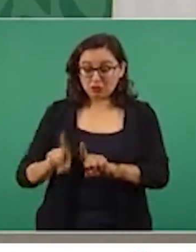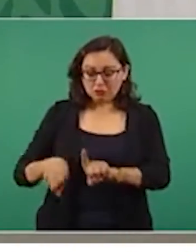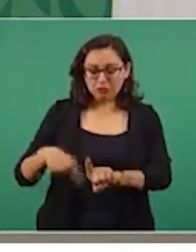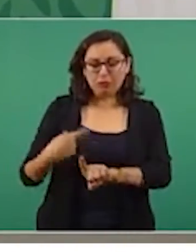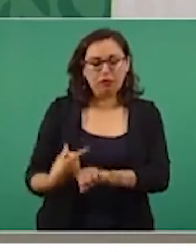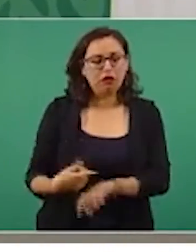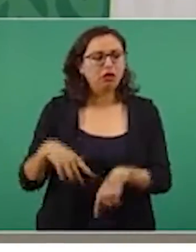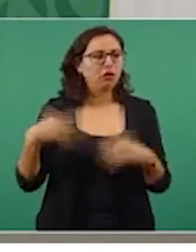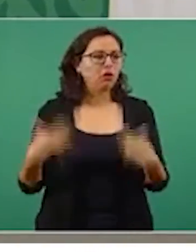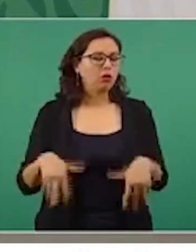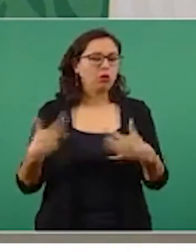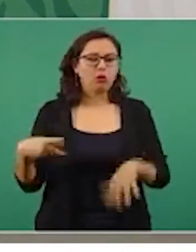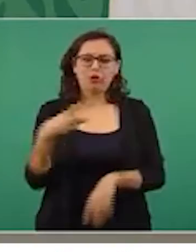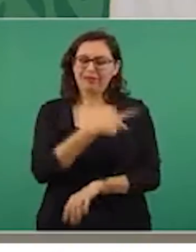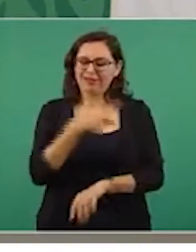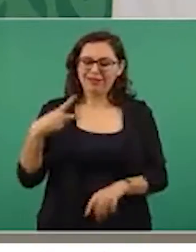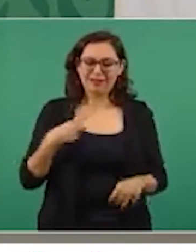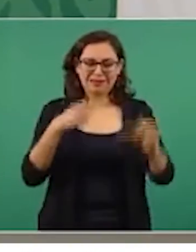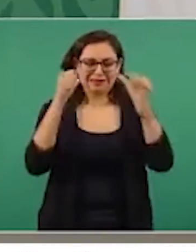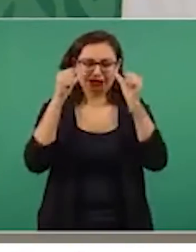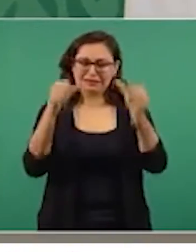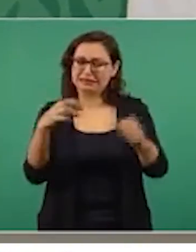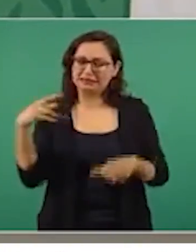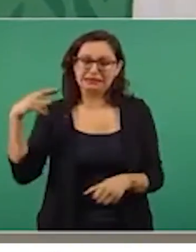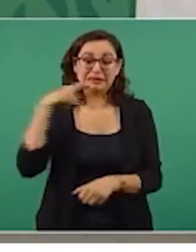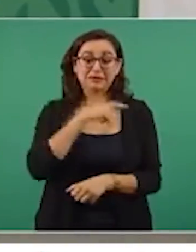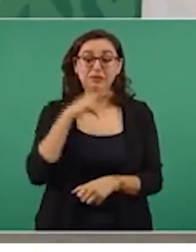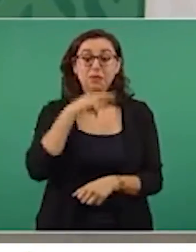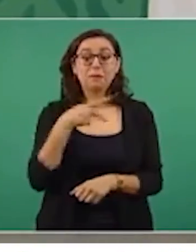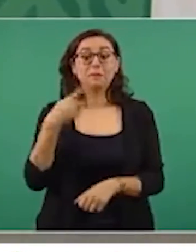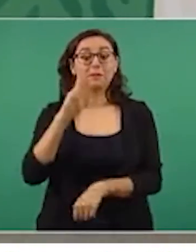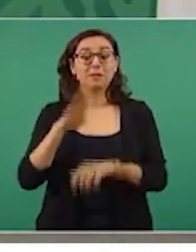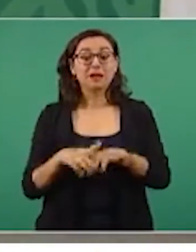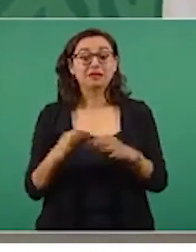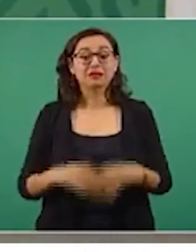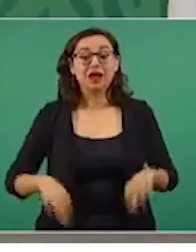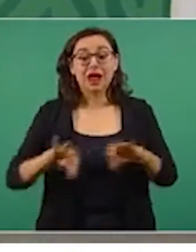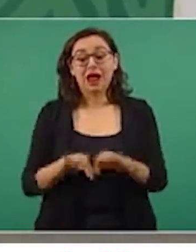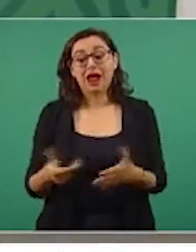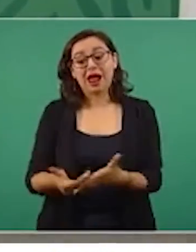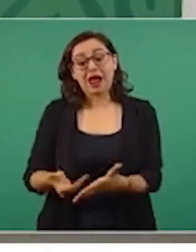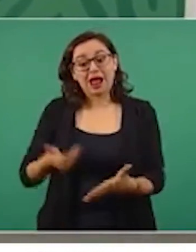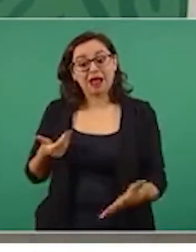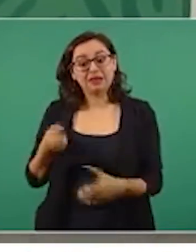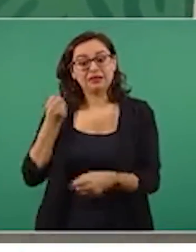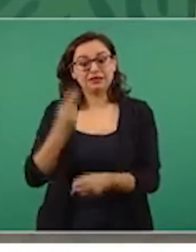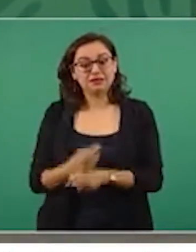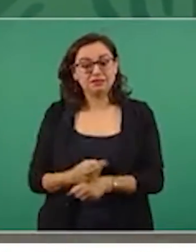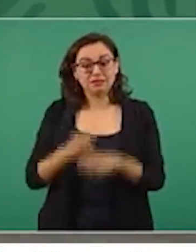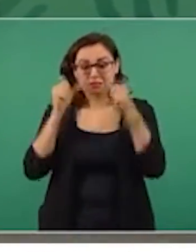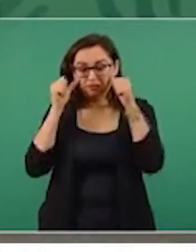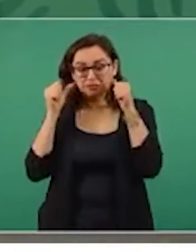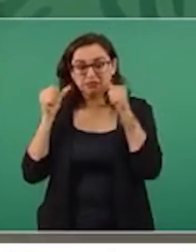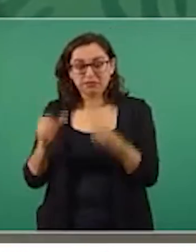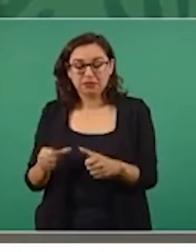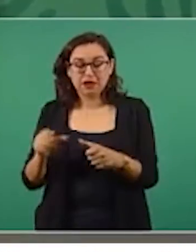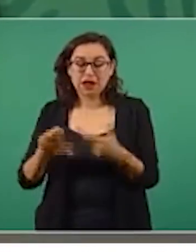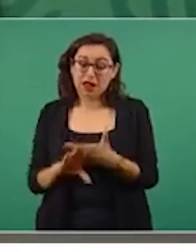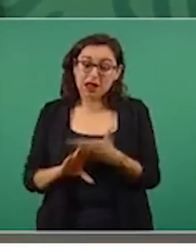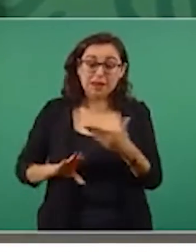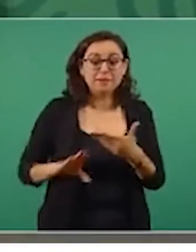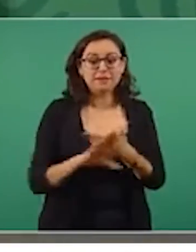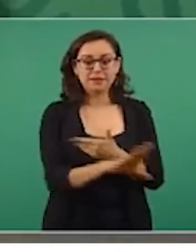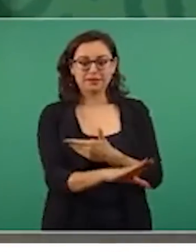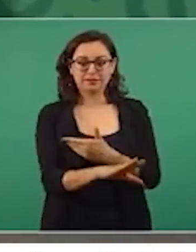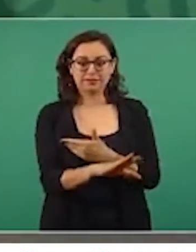y sobre todo prevenir en